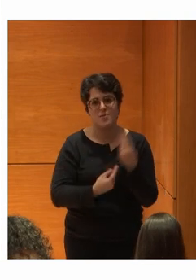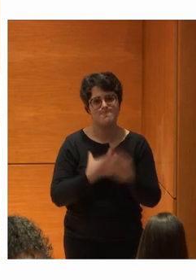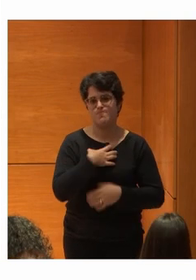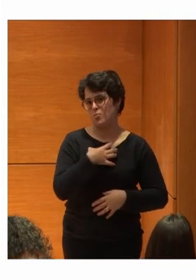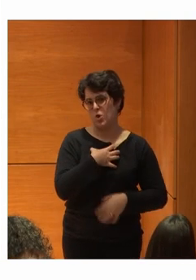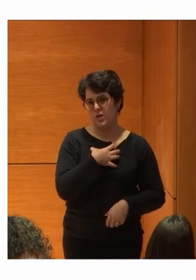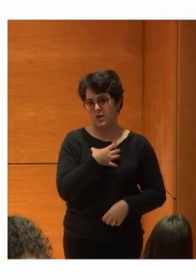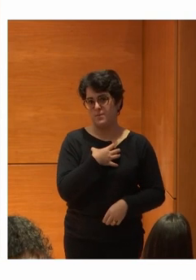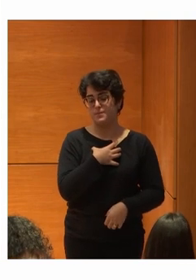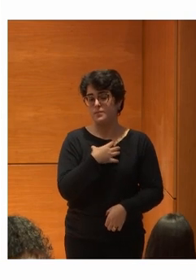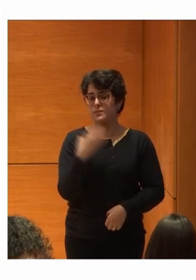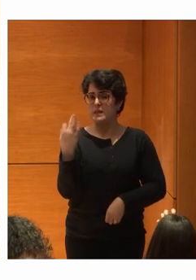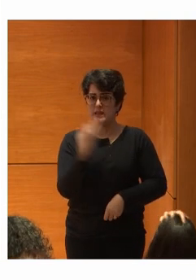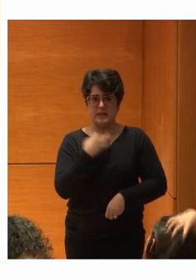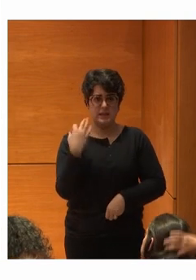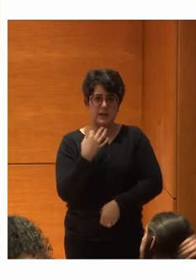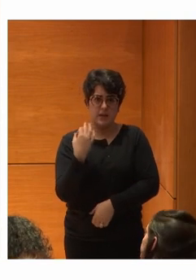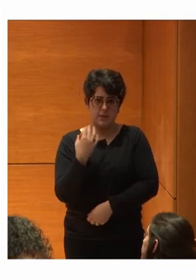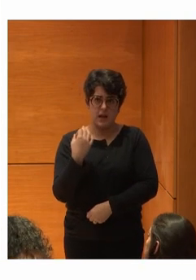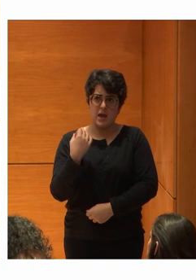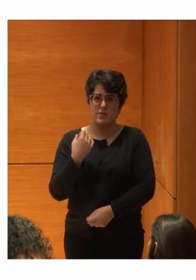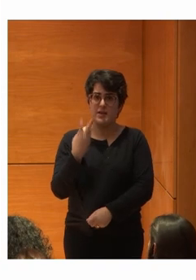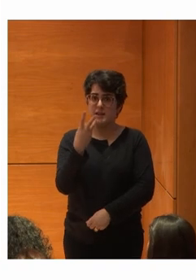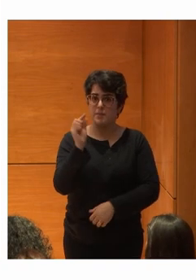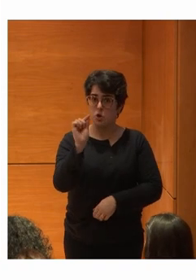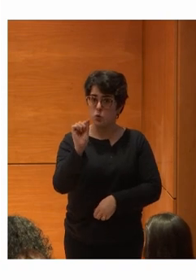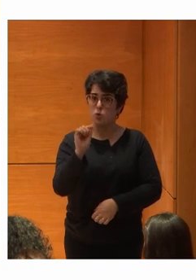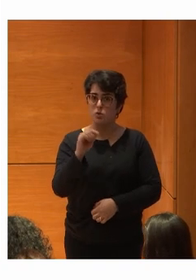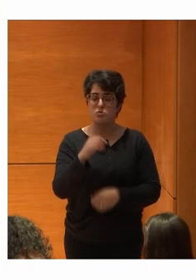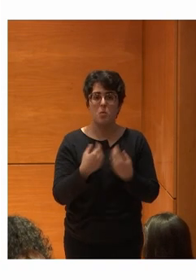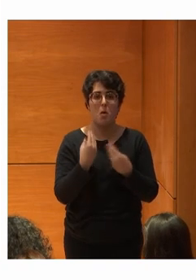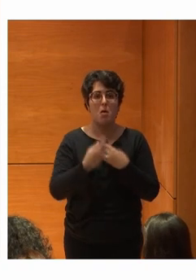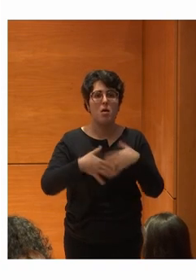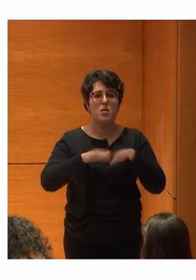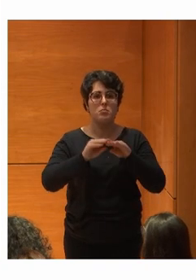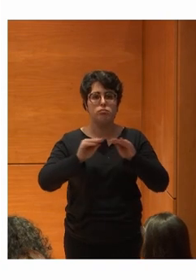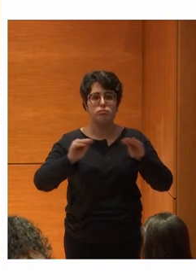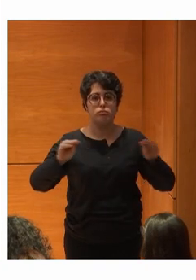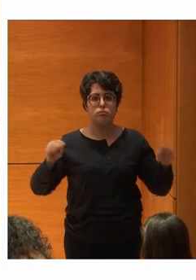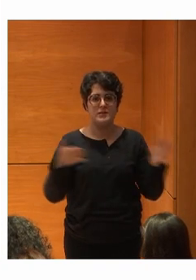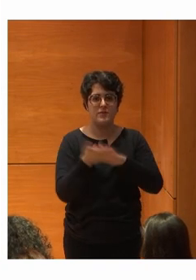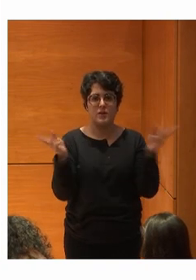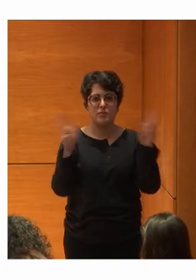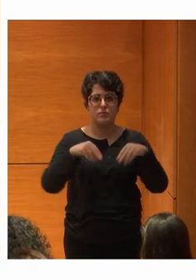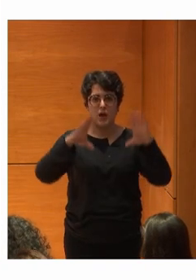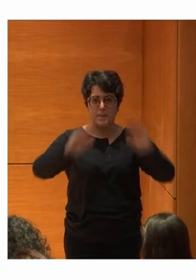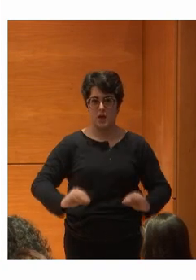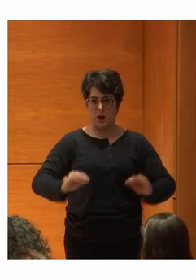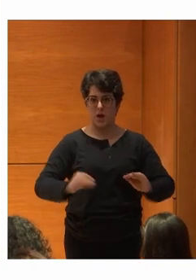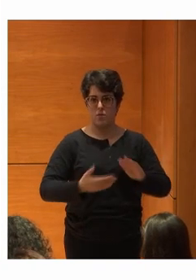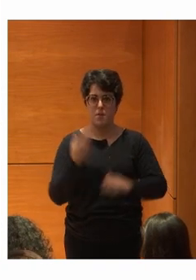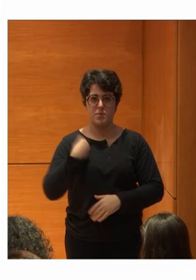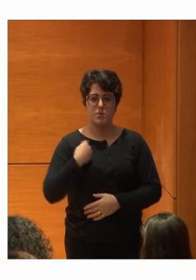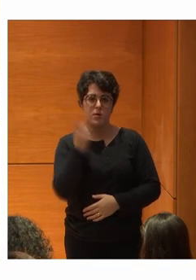Tenemos que cerrarla A los tres minutos de inactividad Cerrarla Porque a lo mejor me ha dejado el móvil ahí encima Y me he ido